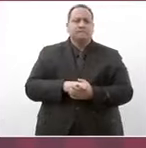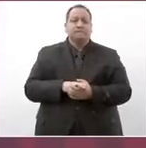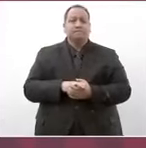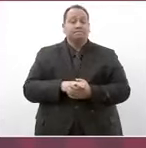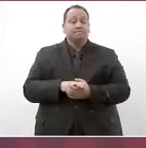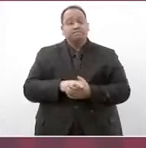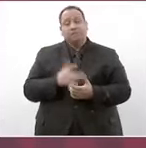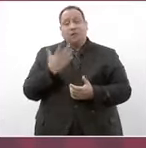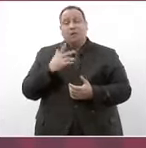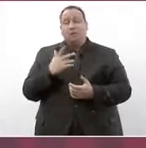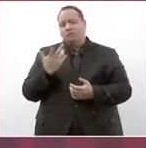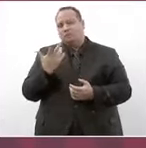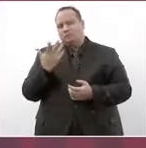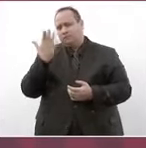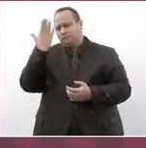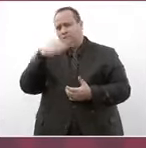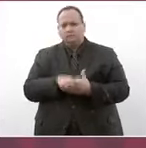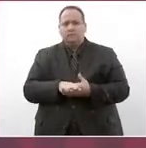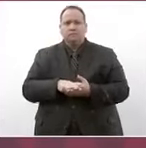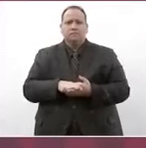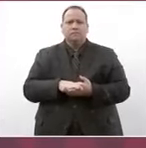apoyo de fomento